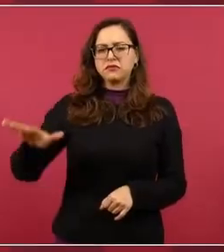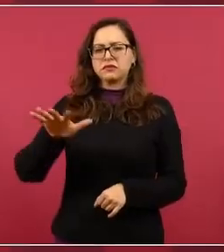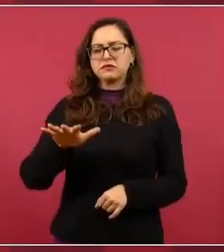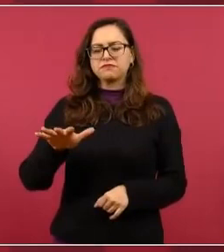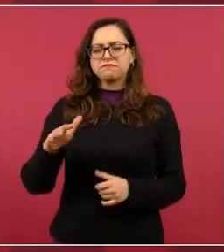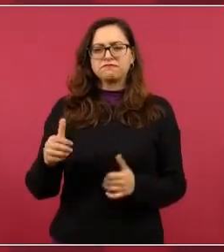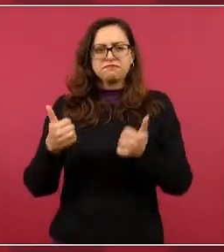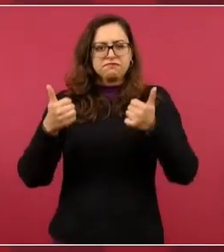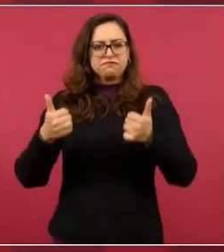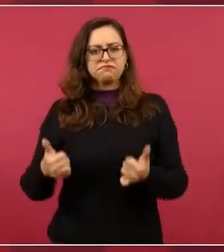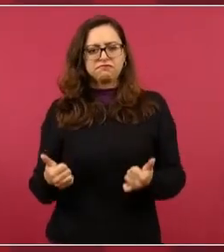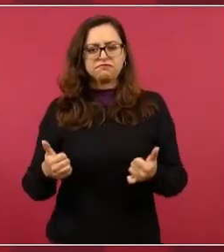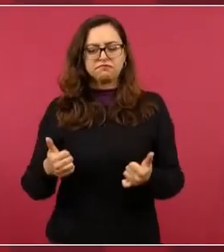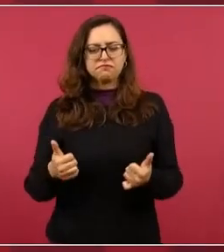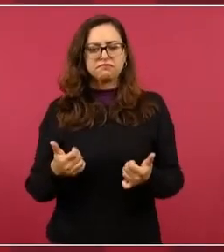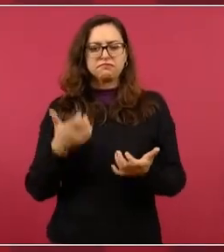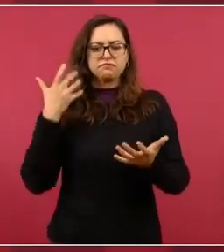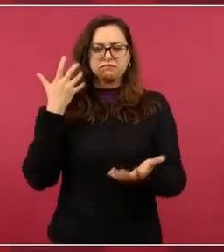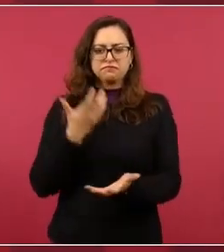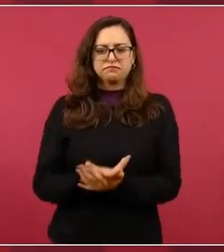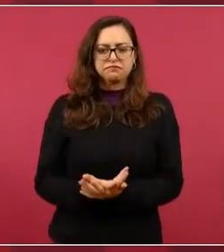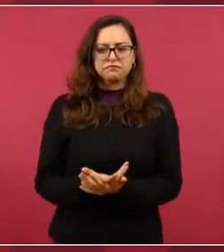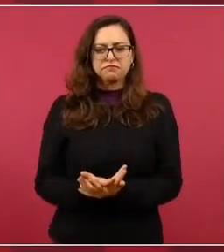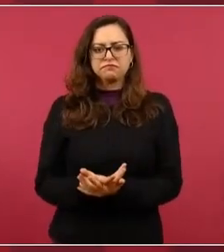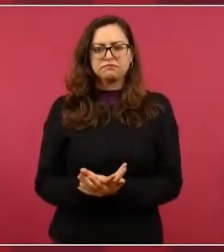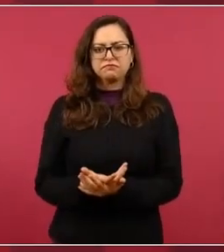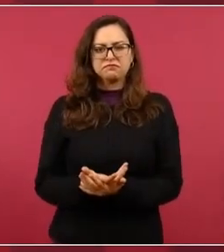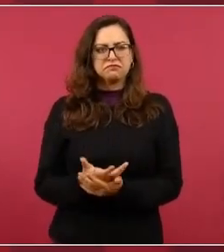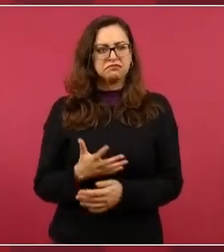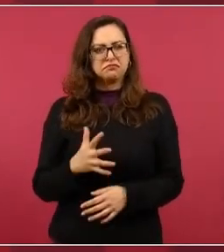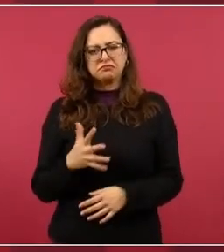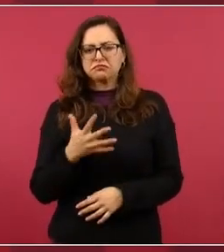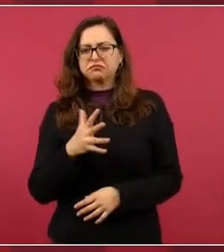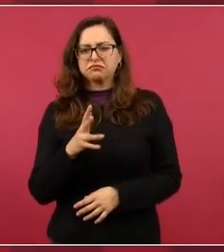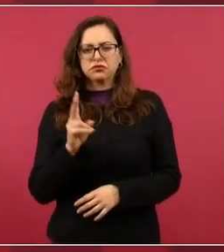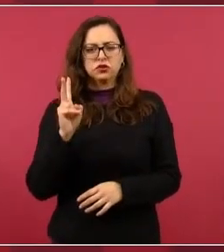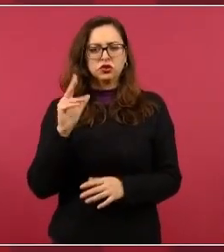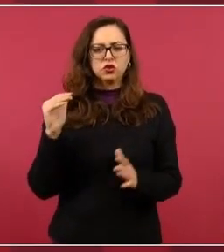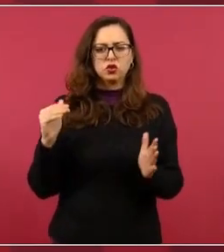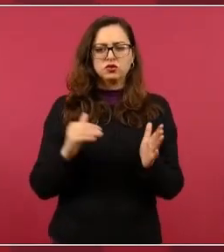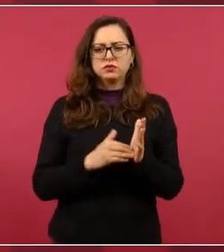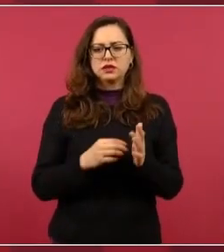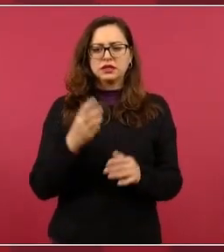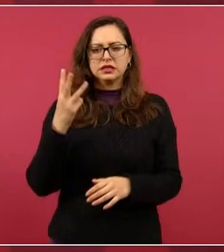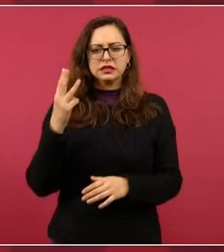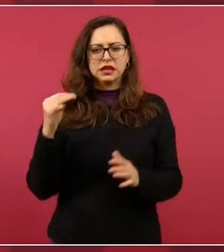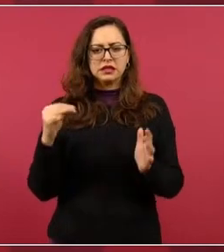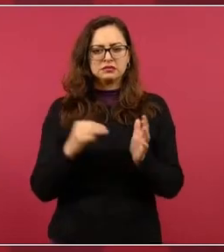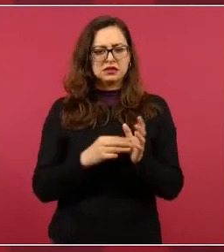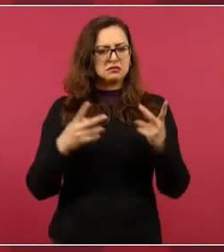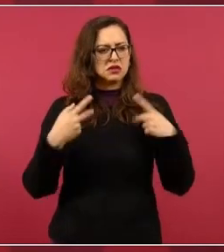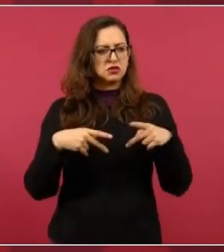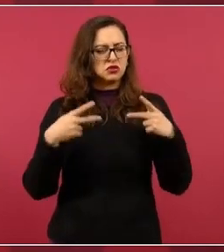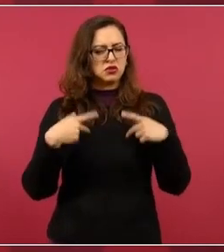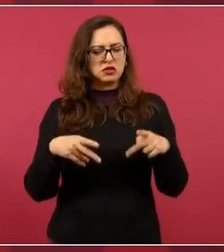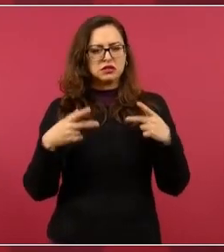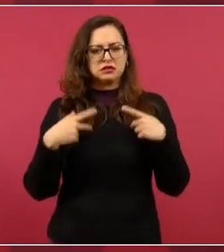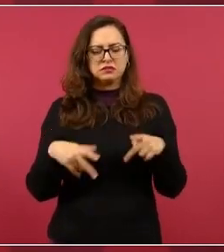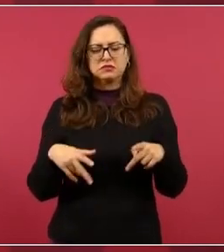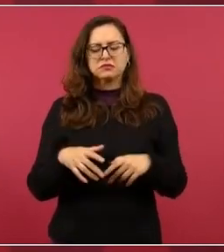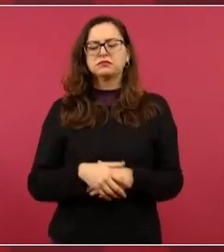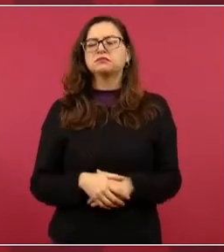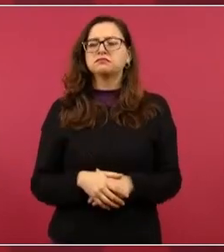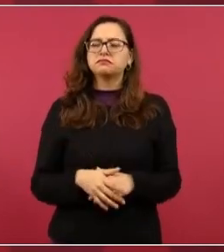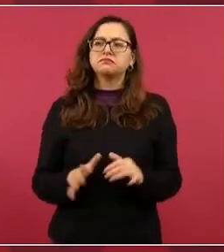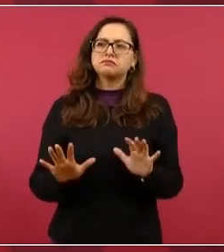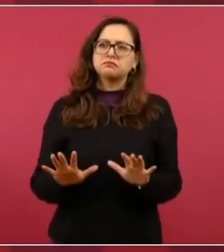Chantalpa, y éramos como dos mil tres tres mil caminando. Entonces, me